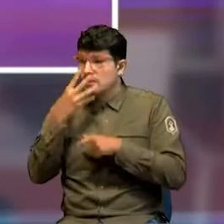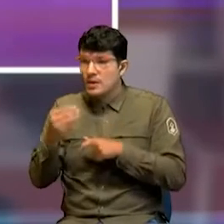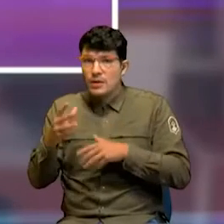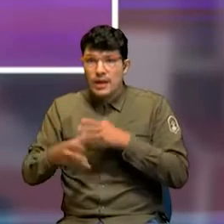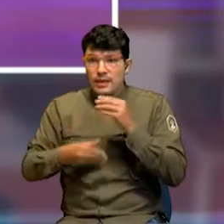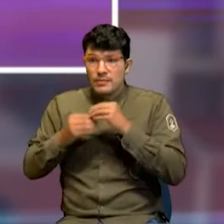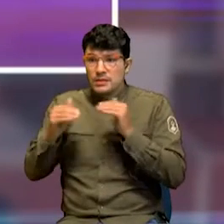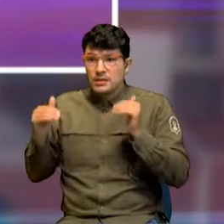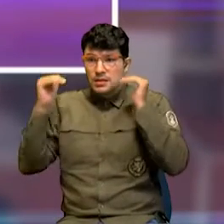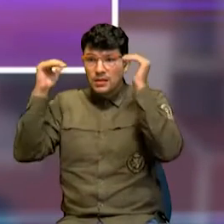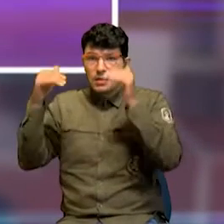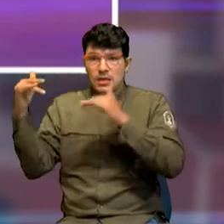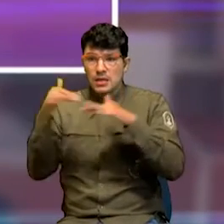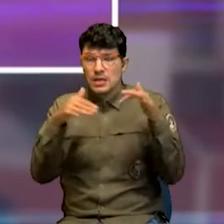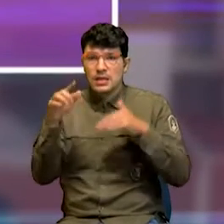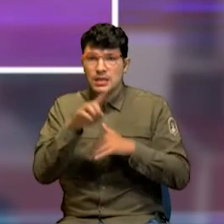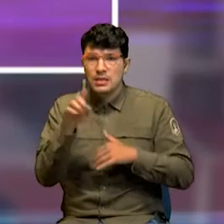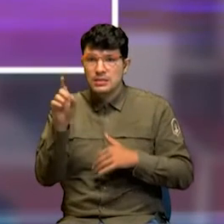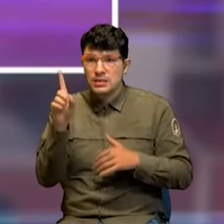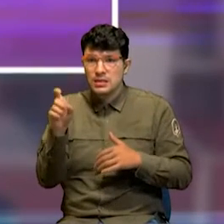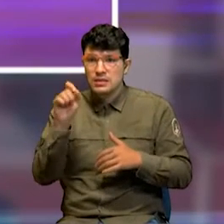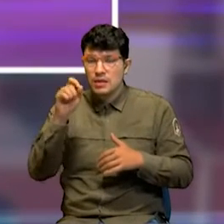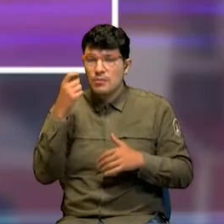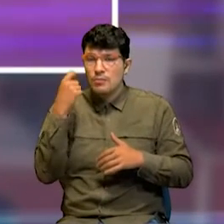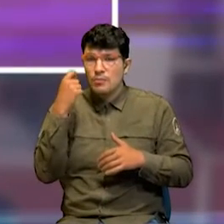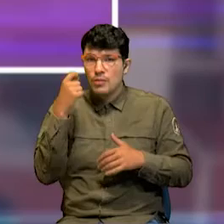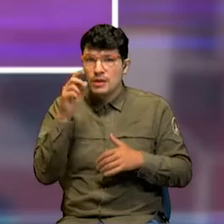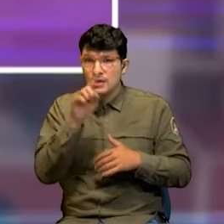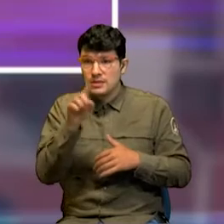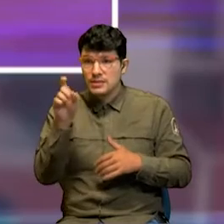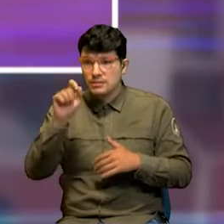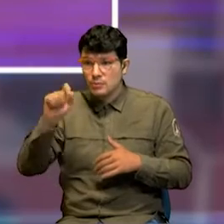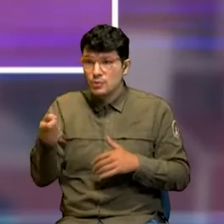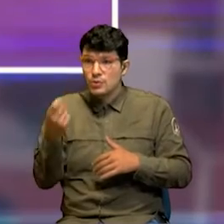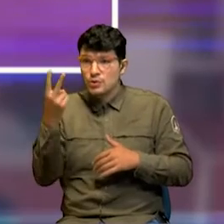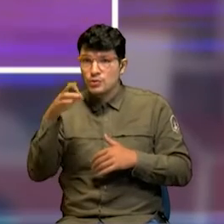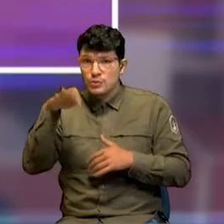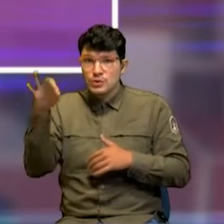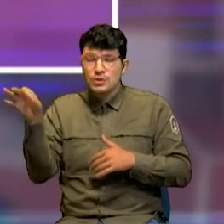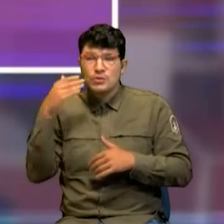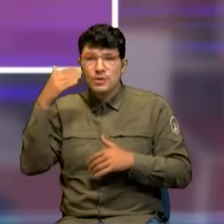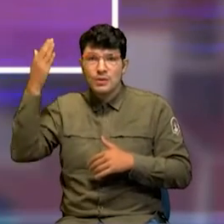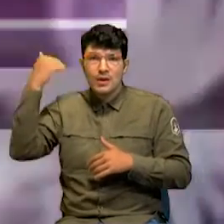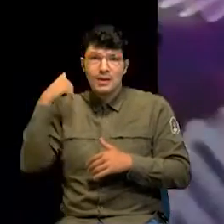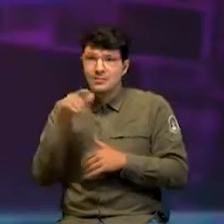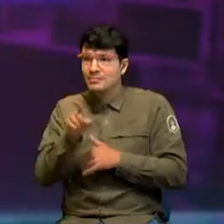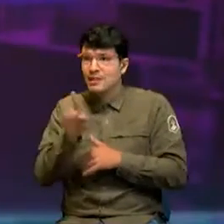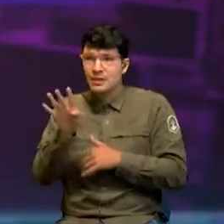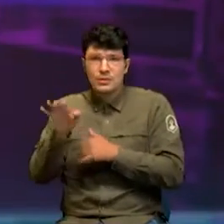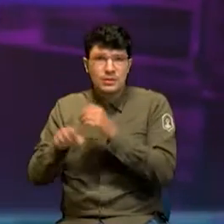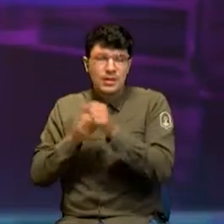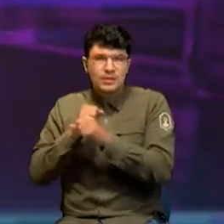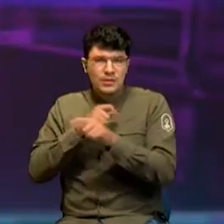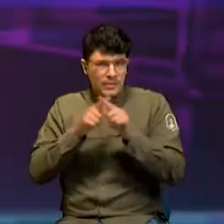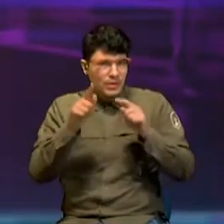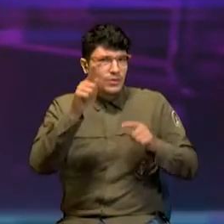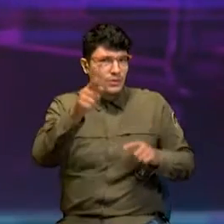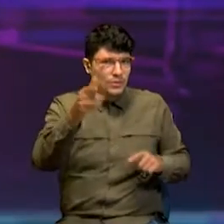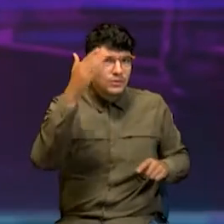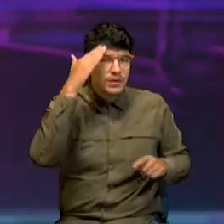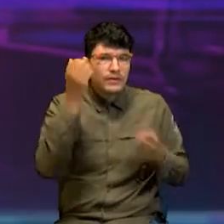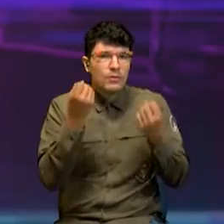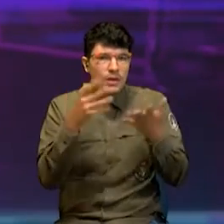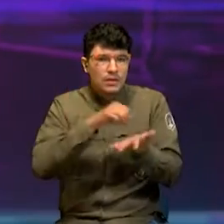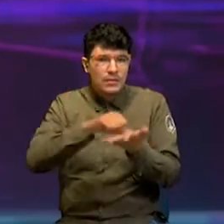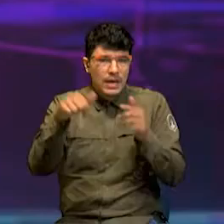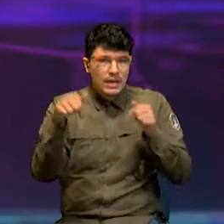guerra, que alcanzó un 16.2%, cosa que no pasaba hace 14 años. Pero ¿sabe usted cuánto le cuesta